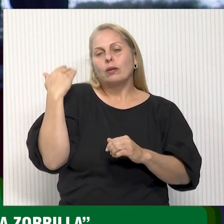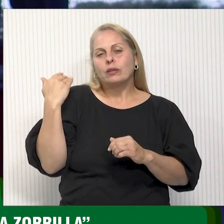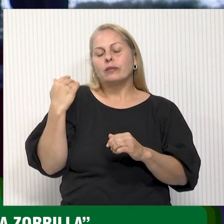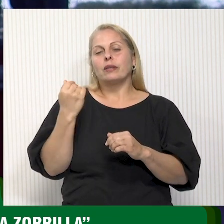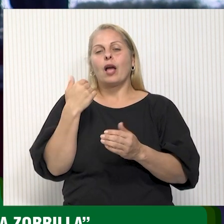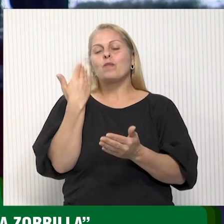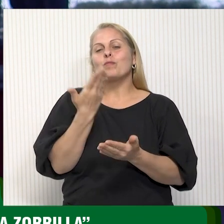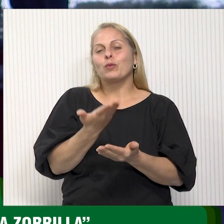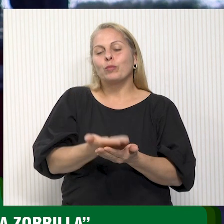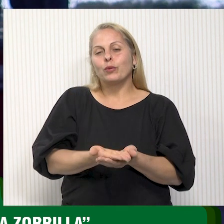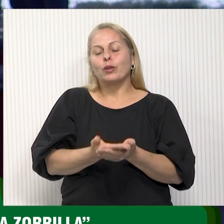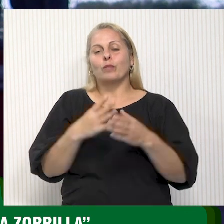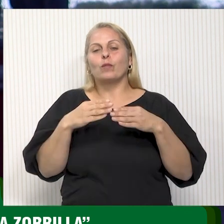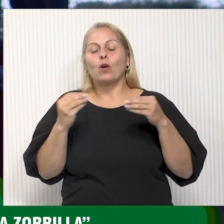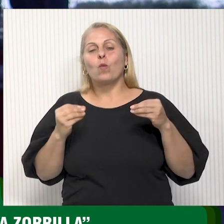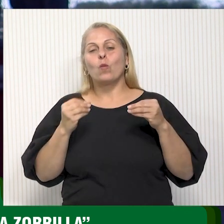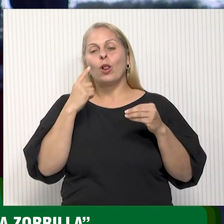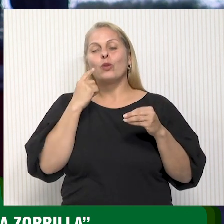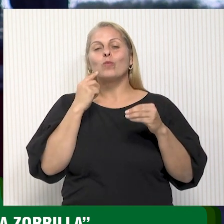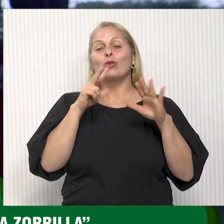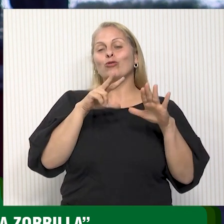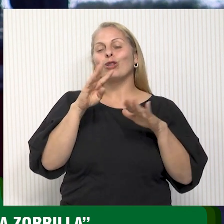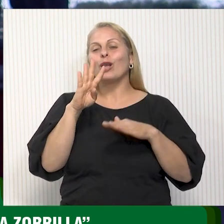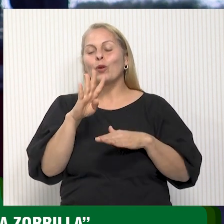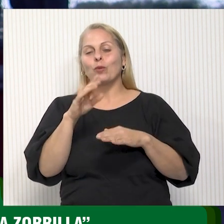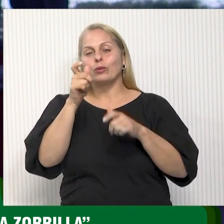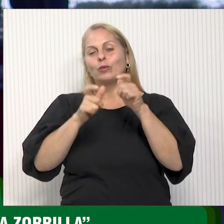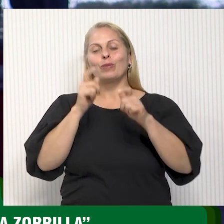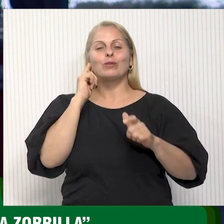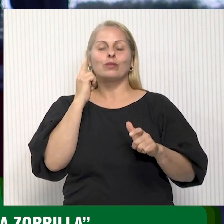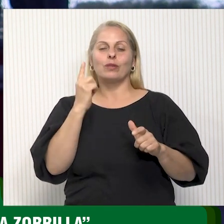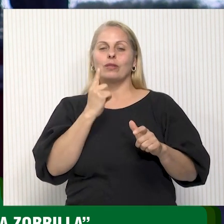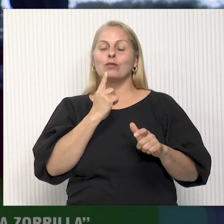¿Qué escuela 84 para discapacitados auditivos?